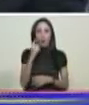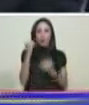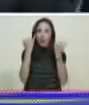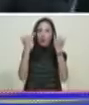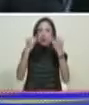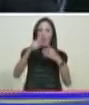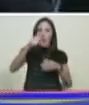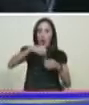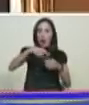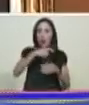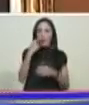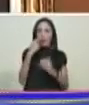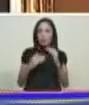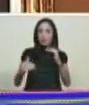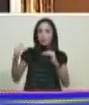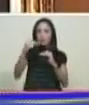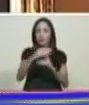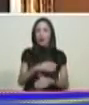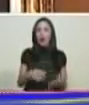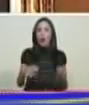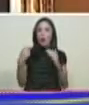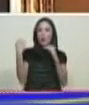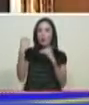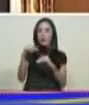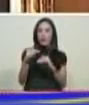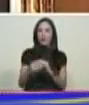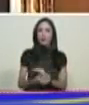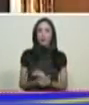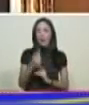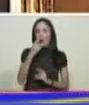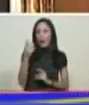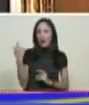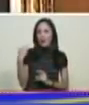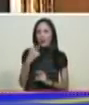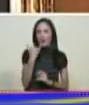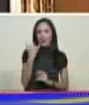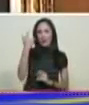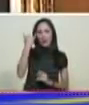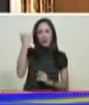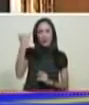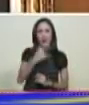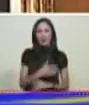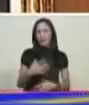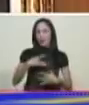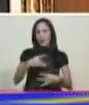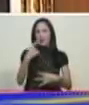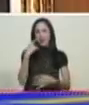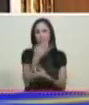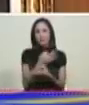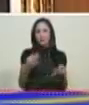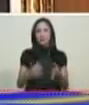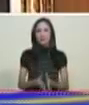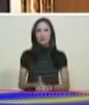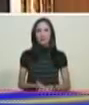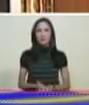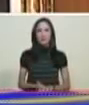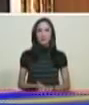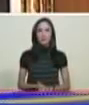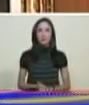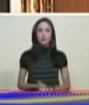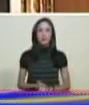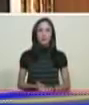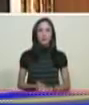el primer nivel de ahorro lo lancé ayer mucho interés impresionante las redes hirvieron ayer y hoy